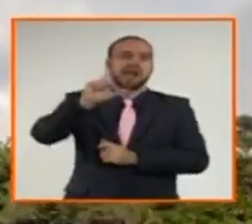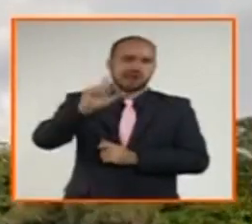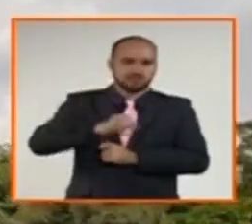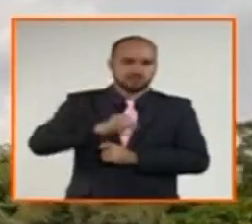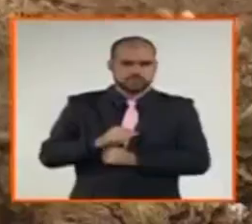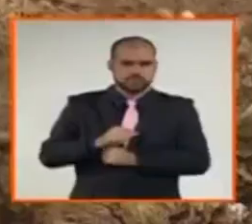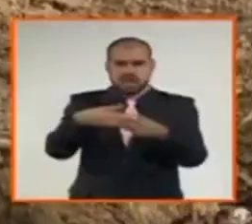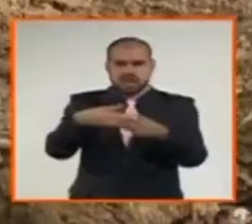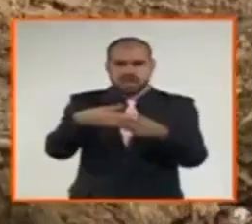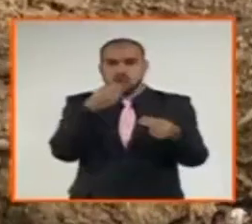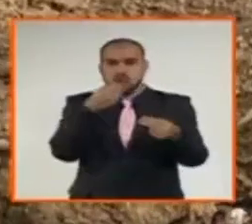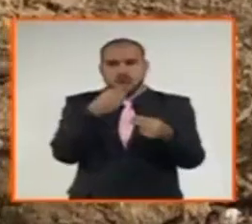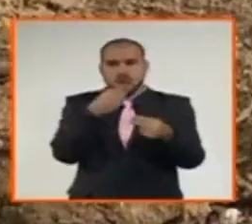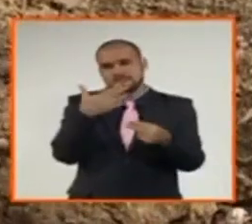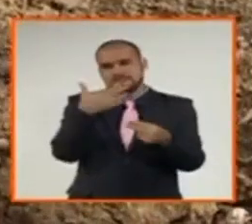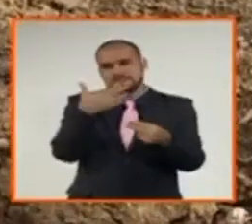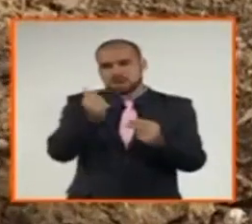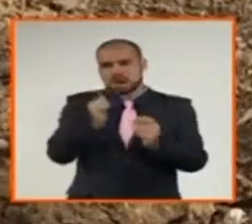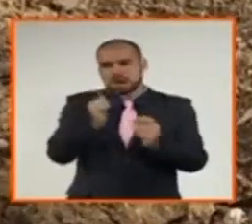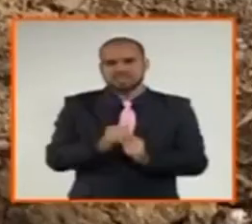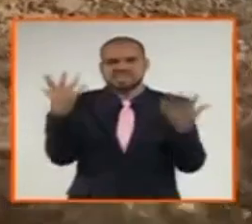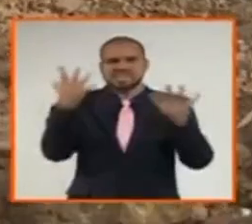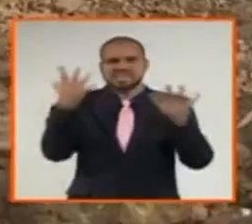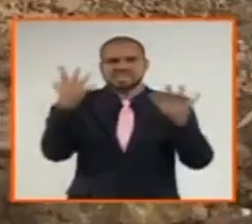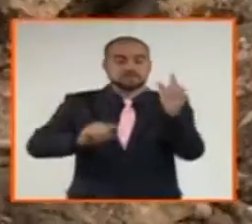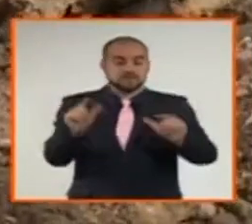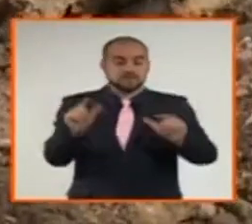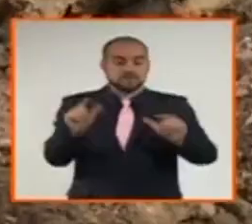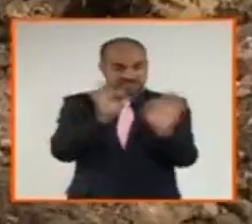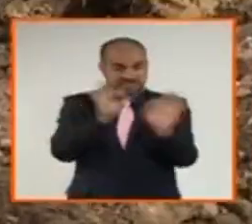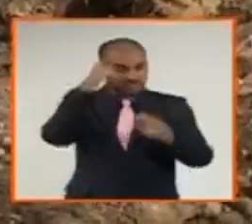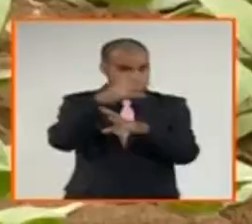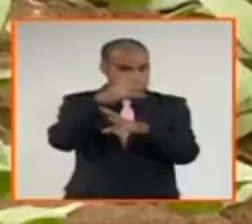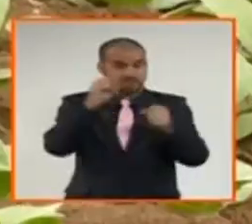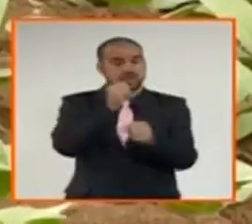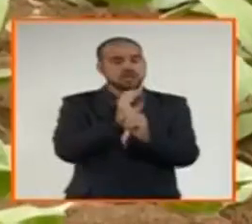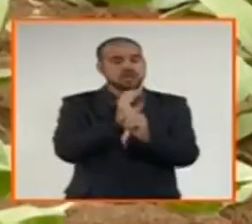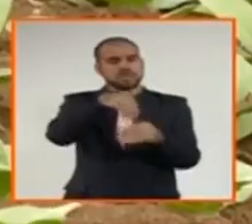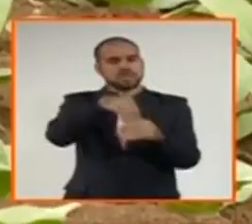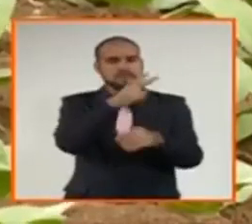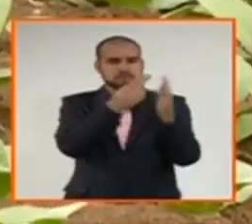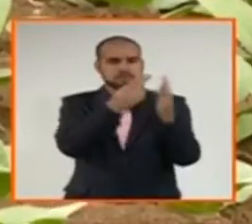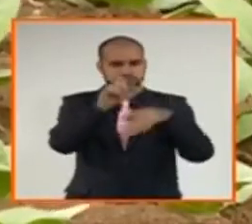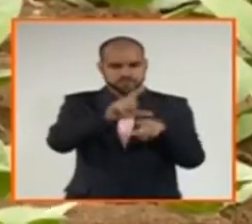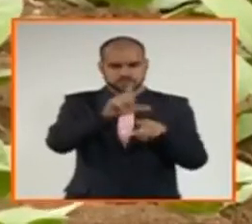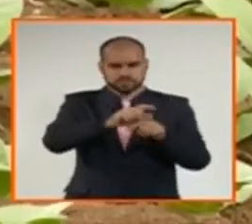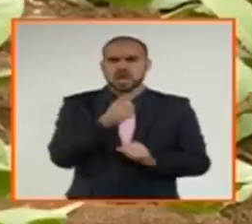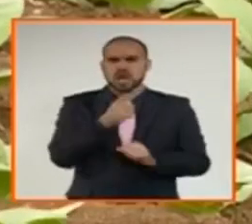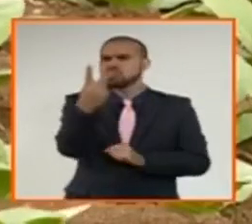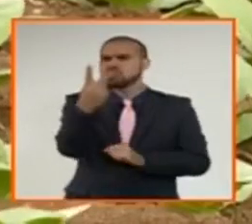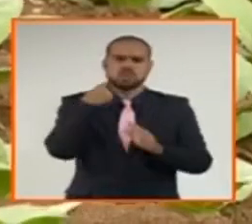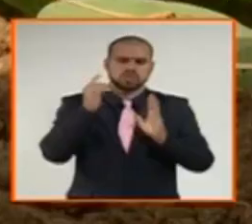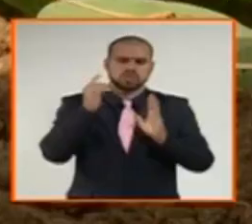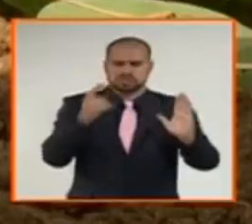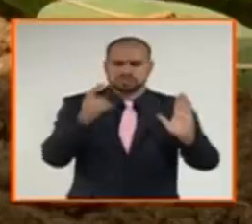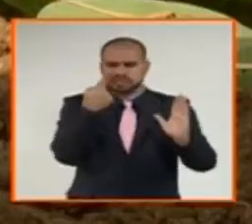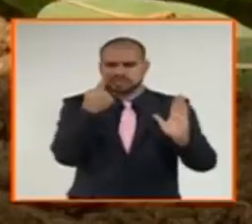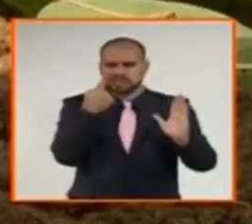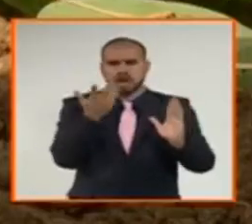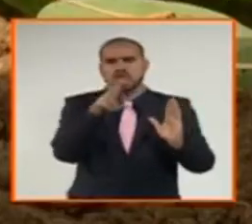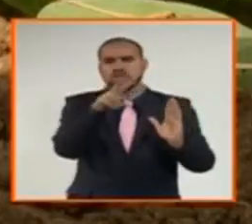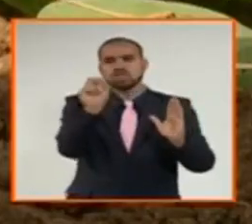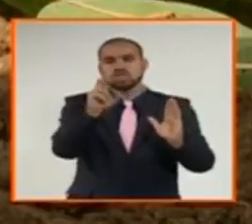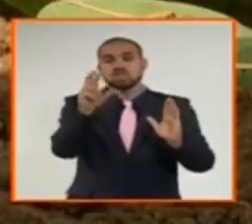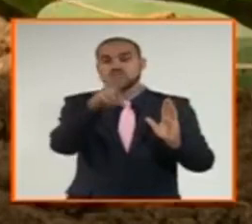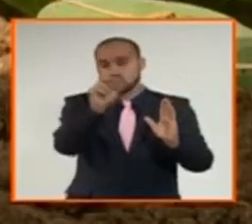de la Delegación Provincial de la Agricultura. En apenas dos años ya se nota el impacto en las 200 hectáreas de la unidad